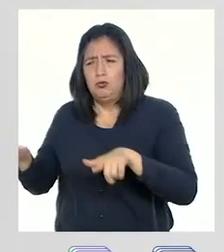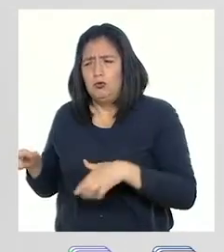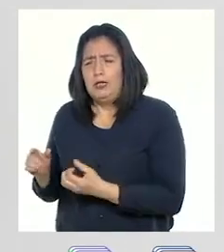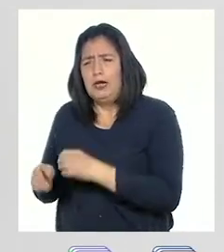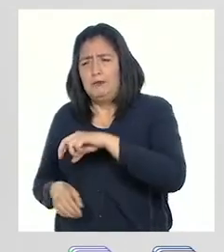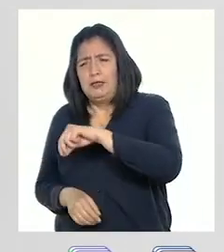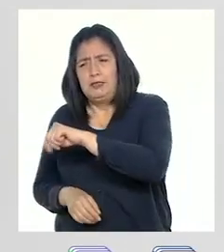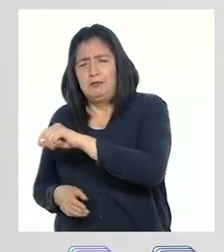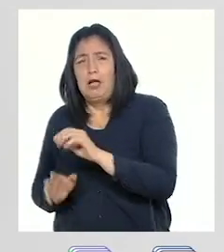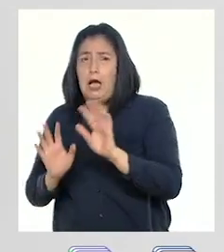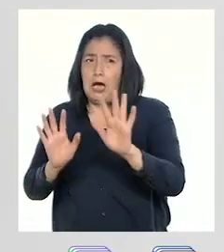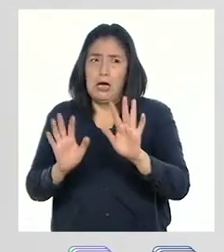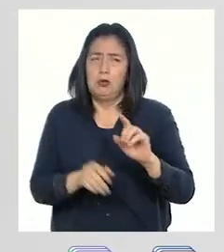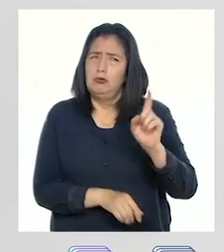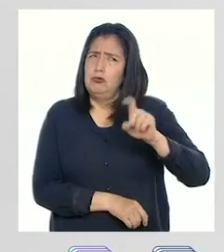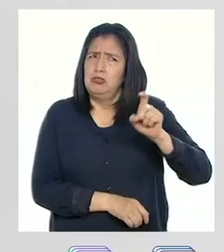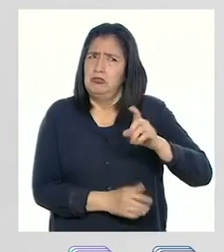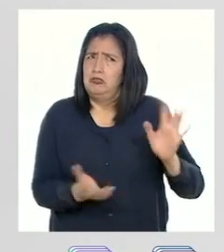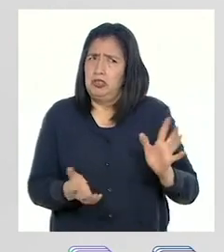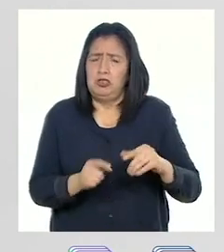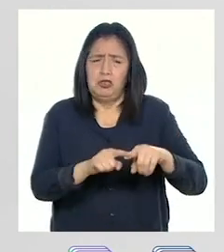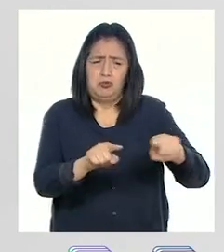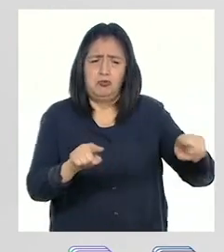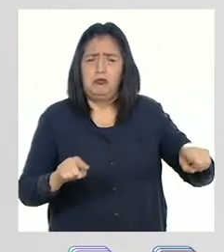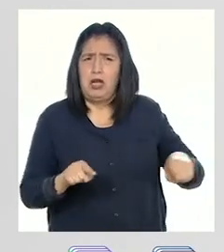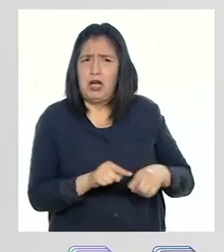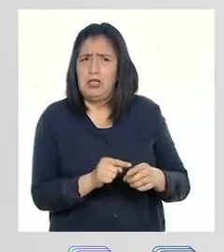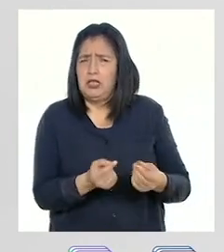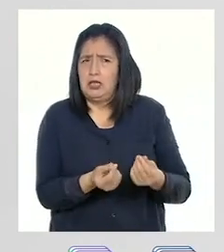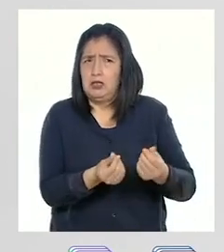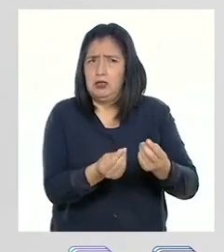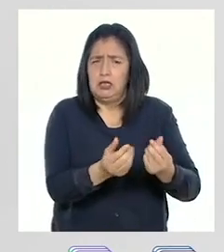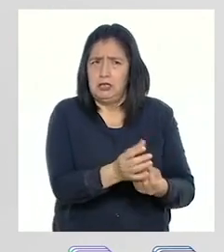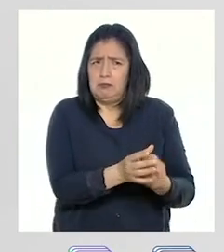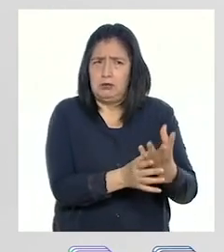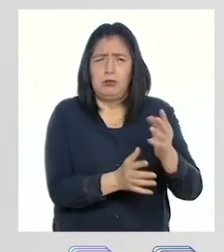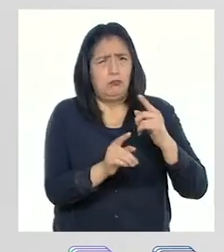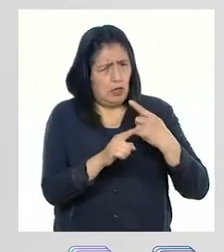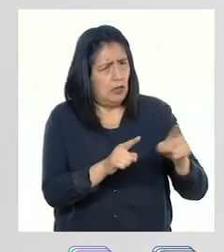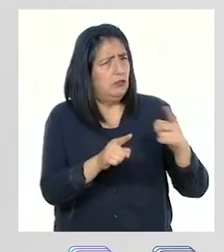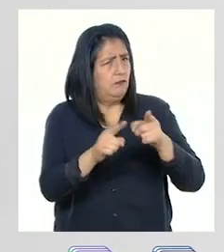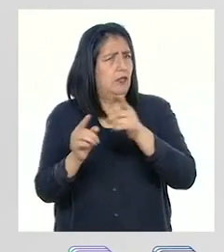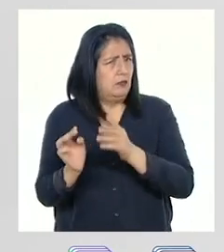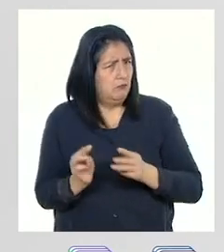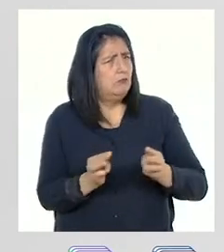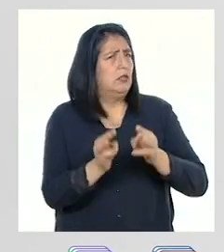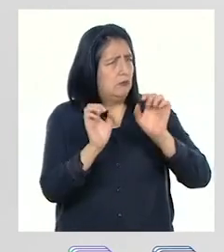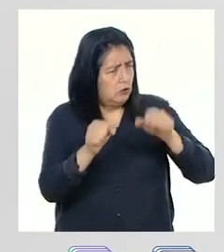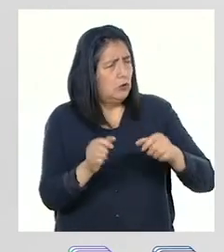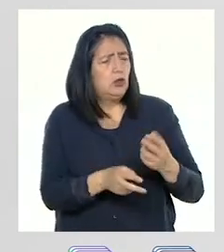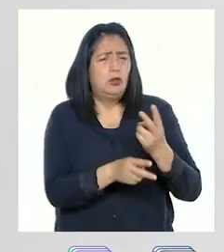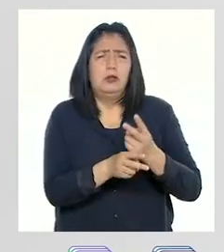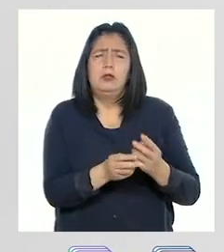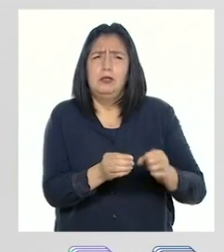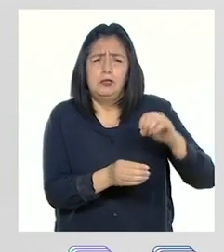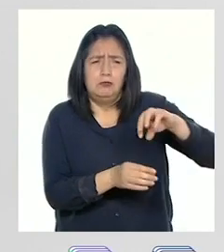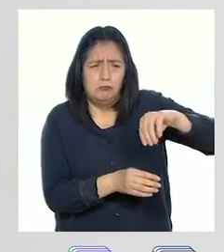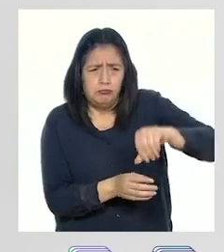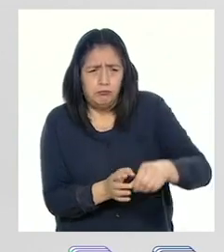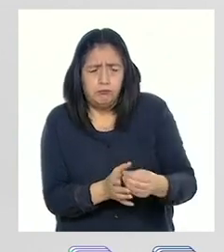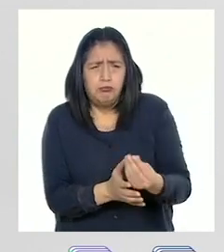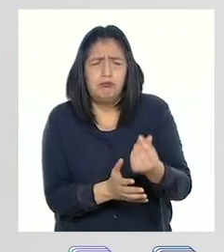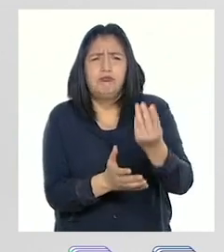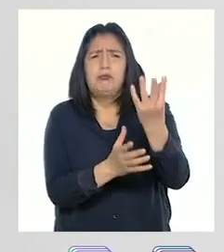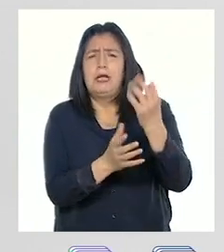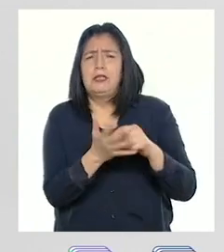Pati, no siempre es necesario tener un jardín. Bien, podemos encontrar distintas maneras de cultivar plantas en